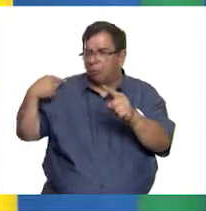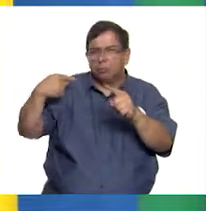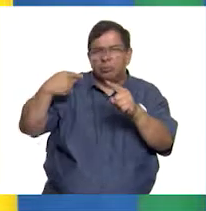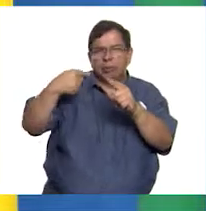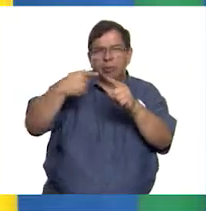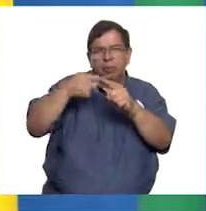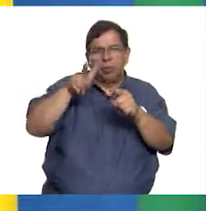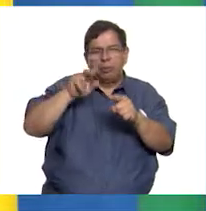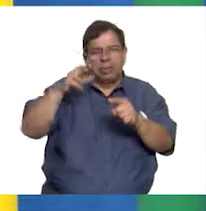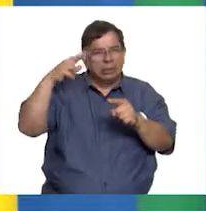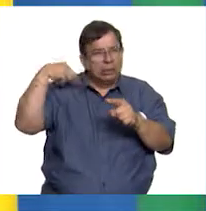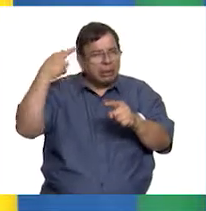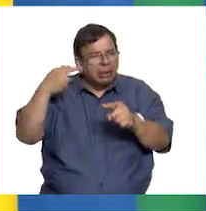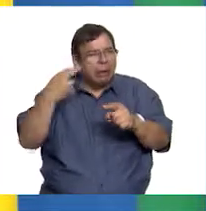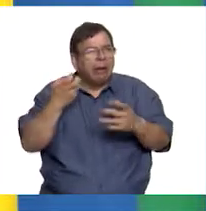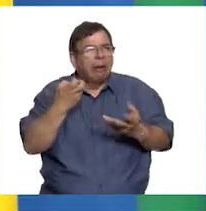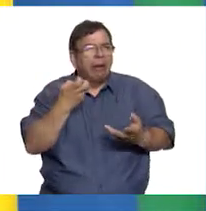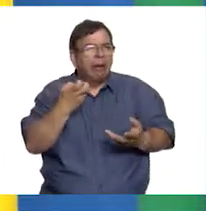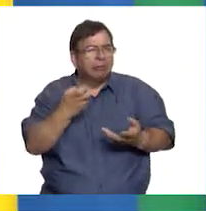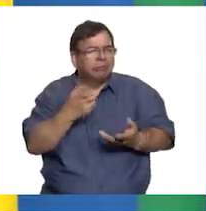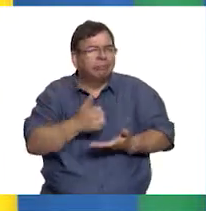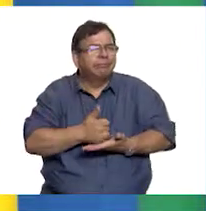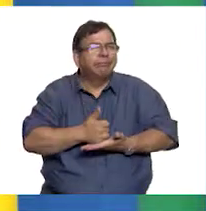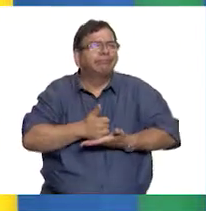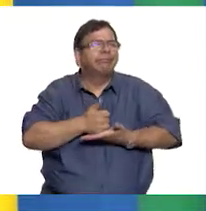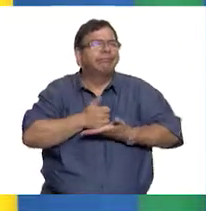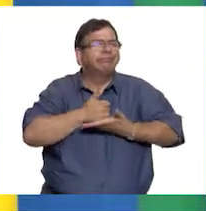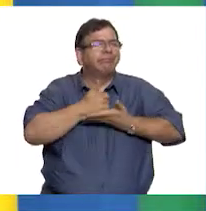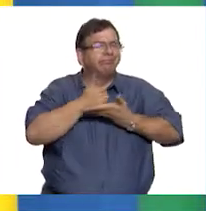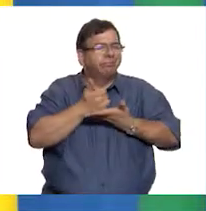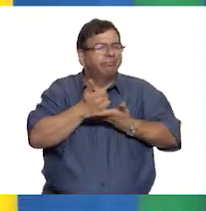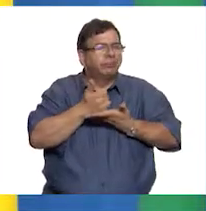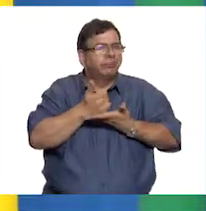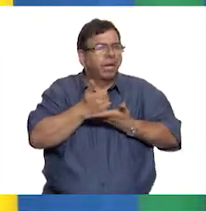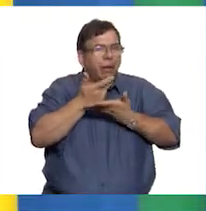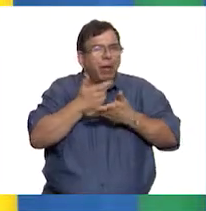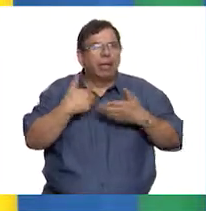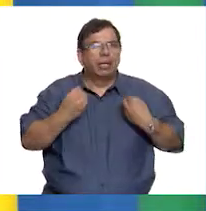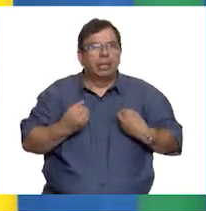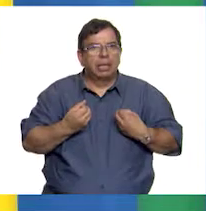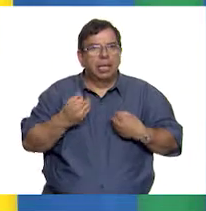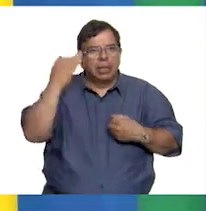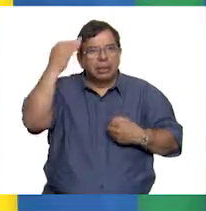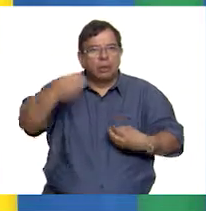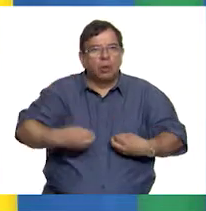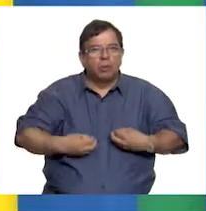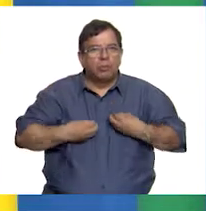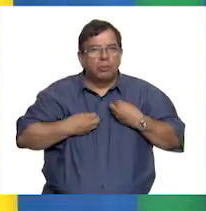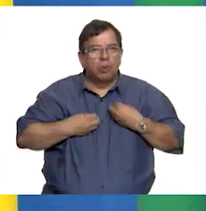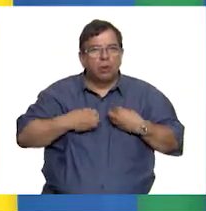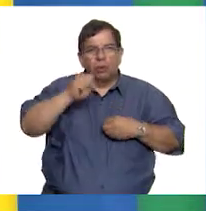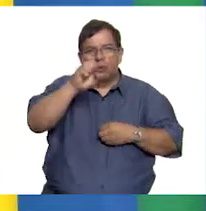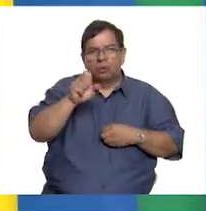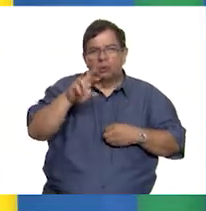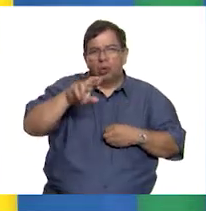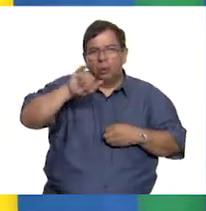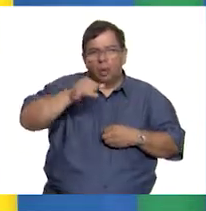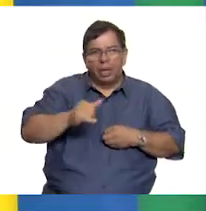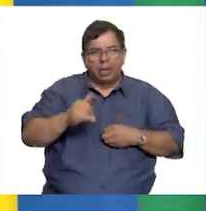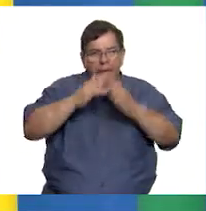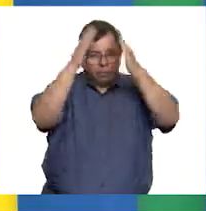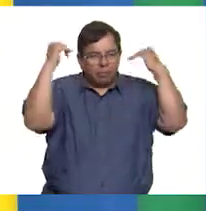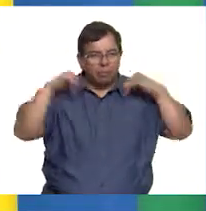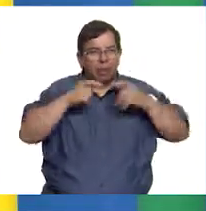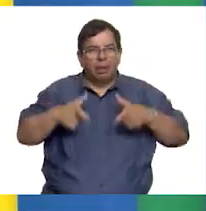Y ello nos permitirá entender la época en la que vivió Sor Juana, es decir, el siglo XVII. Ya estamos